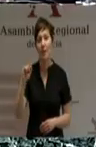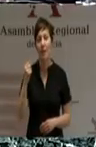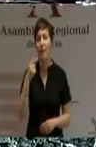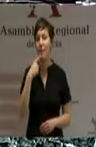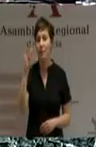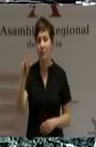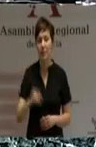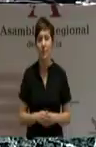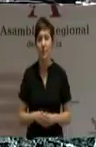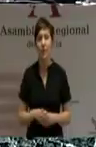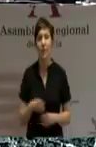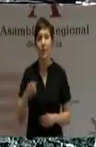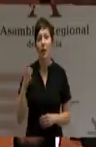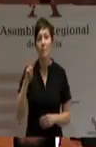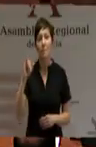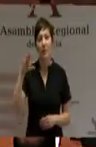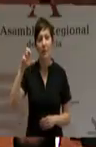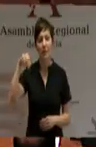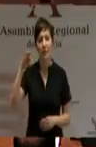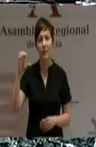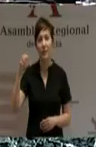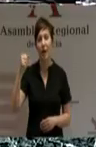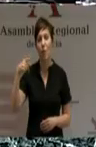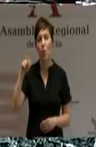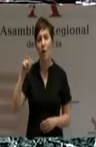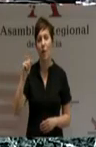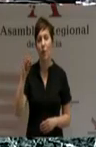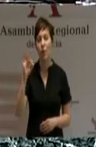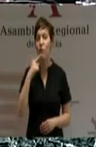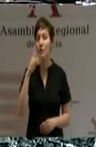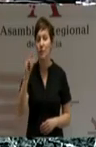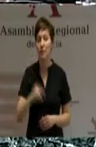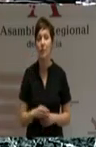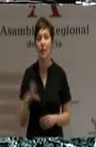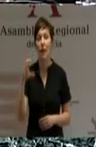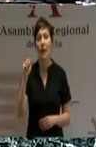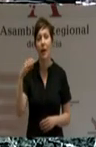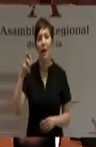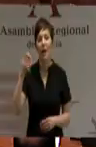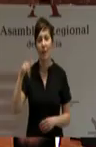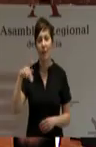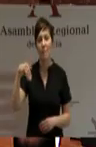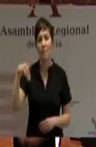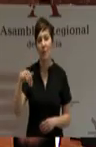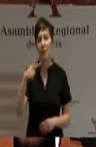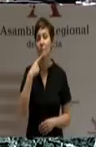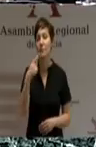Valibrea Aguado Vicente. Sí. Cabrera Sánchez María Francisca. Sí.